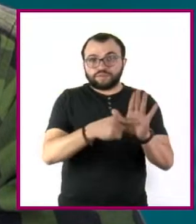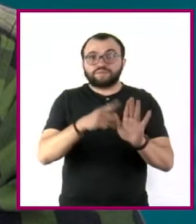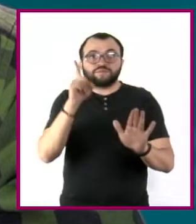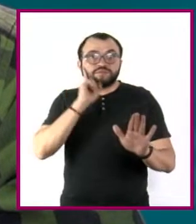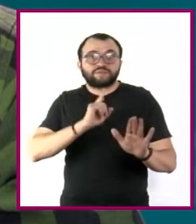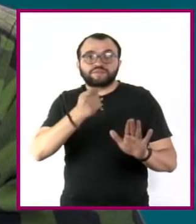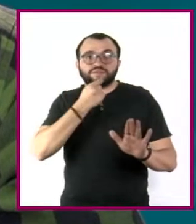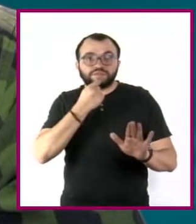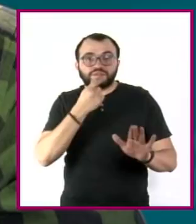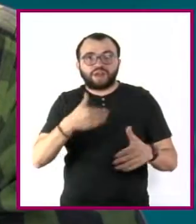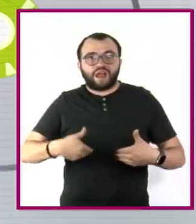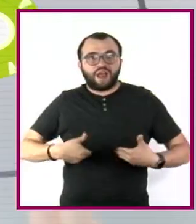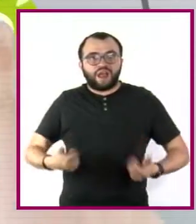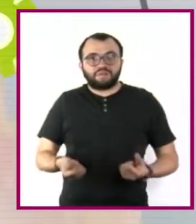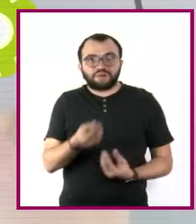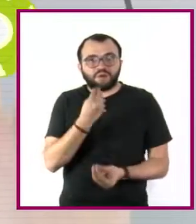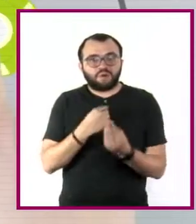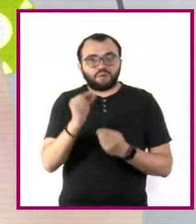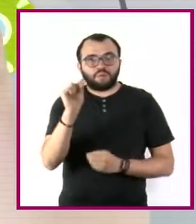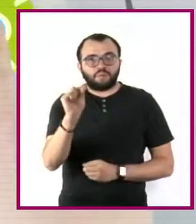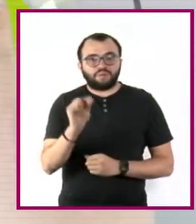niñas al hambre y la malnutrición.